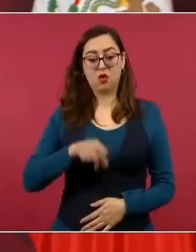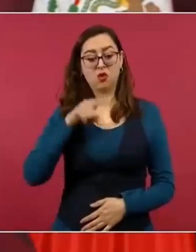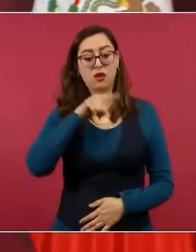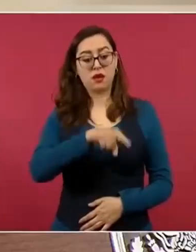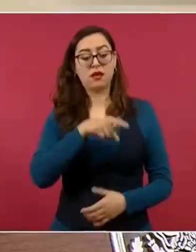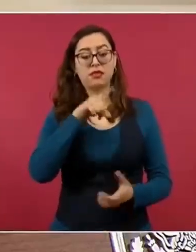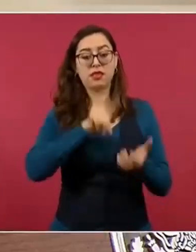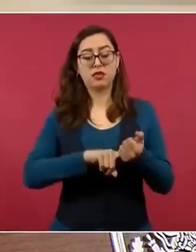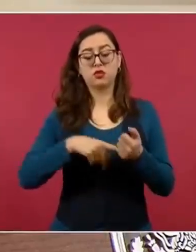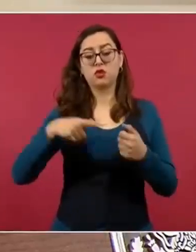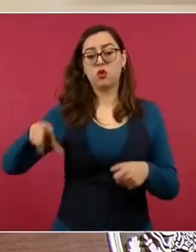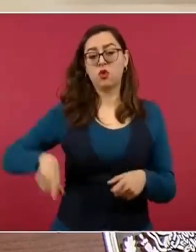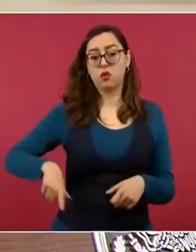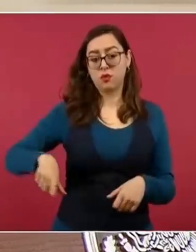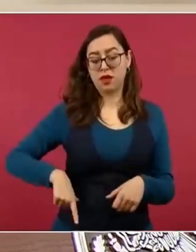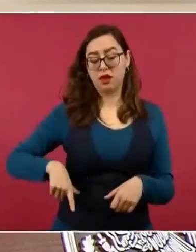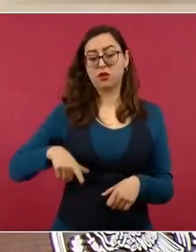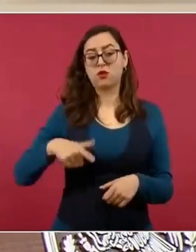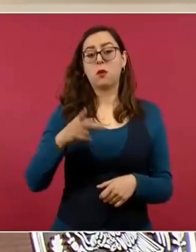relojes